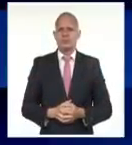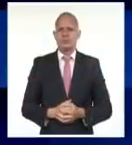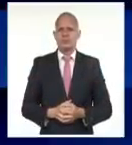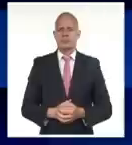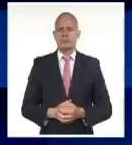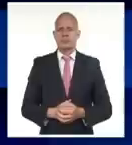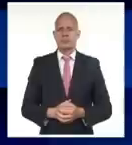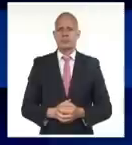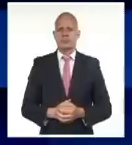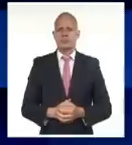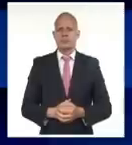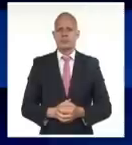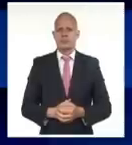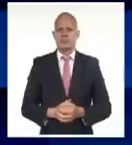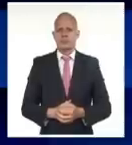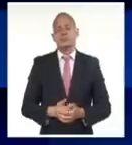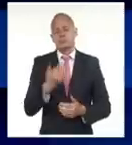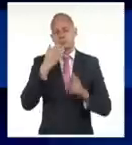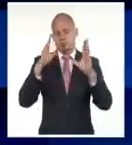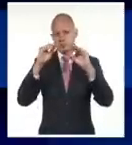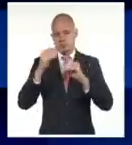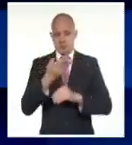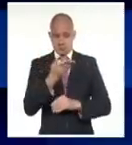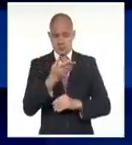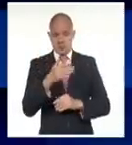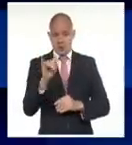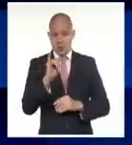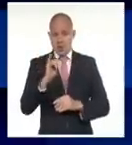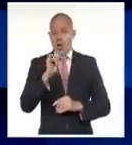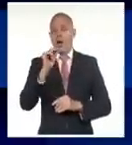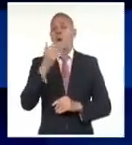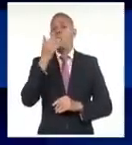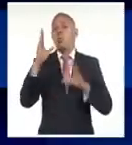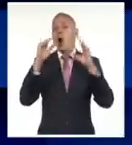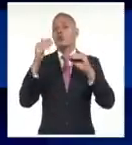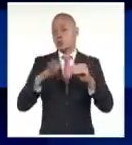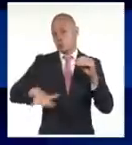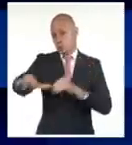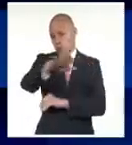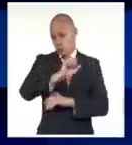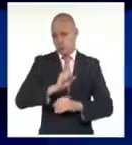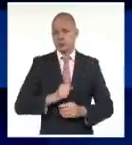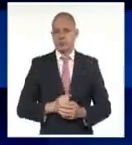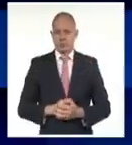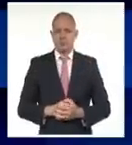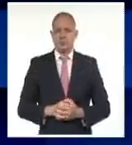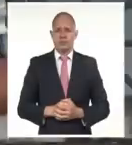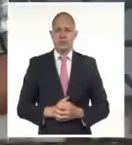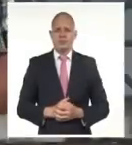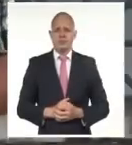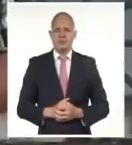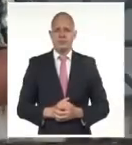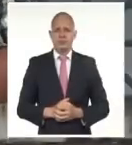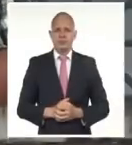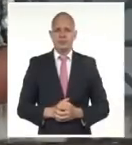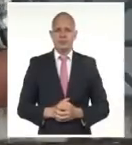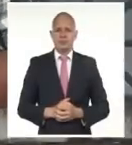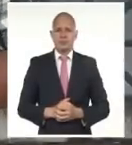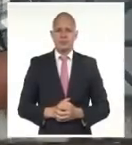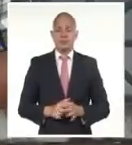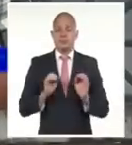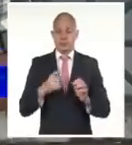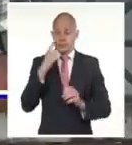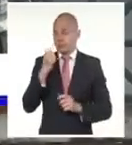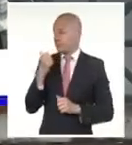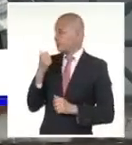En efecto Giselle, buenas noches para ti, para Rey, para todo el equipo de la emisión estelar y para toda la teleaudiencia. Estamos